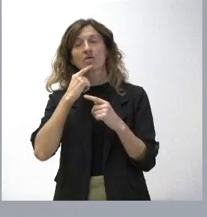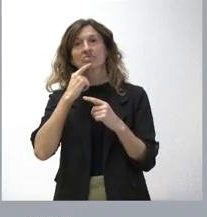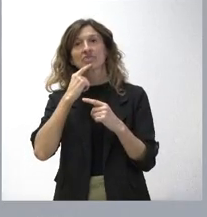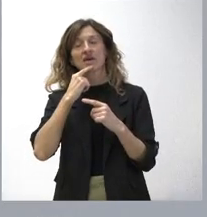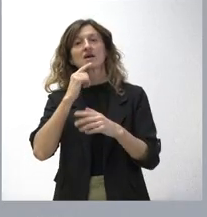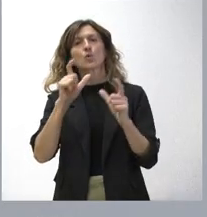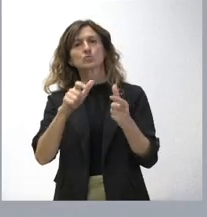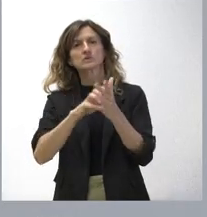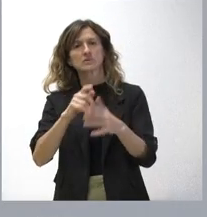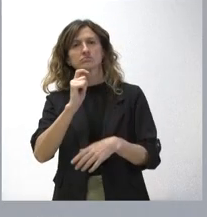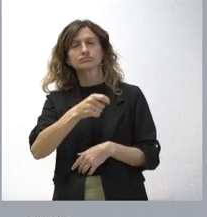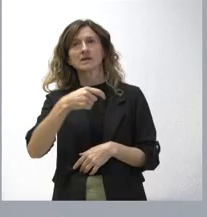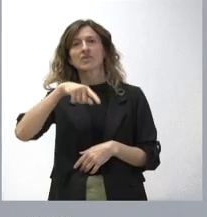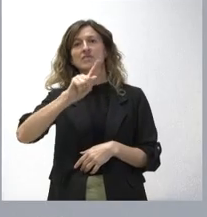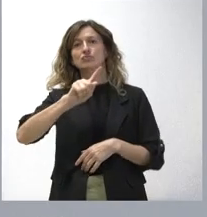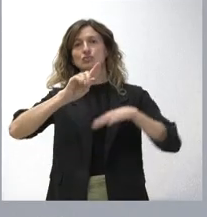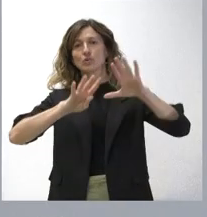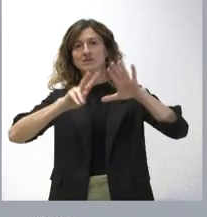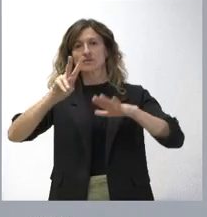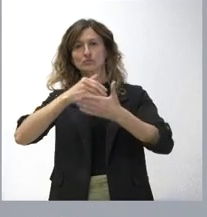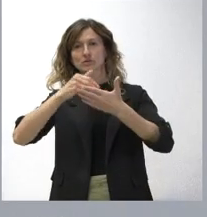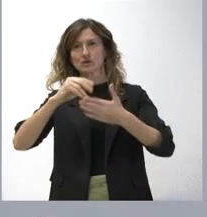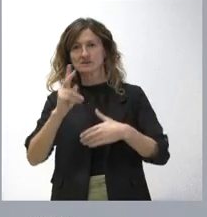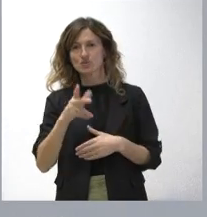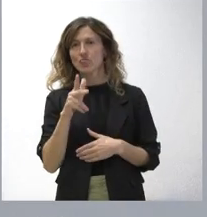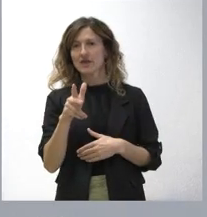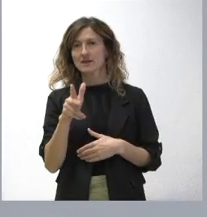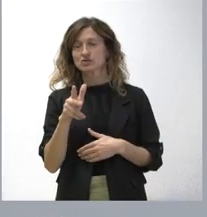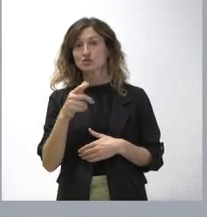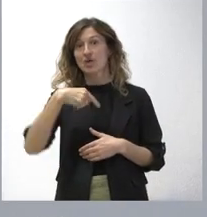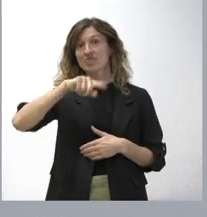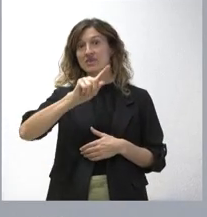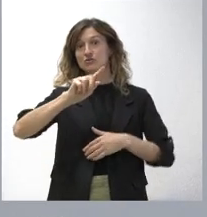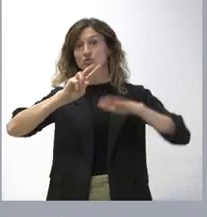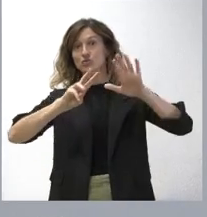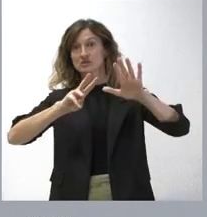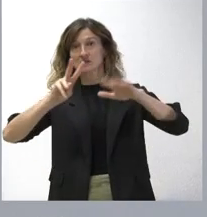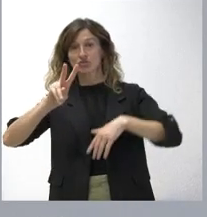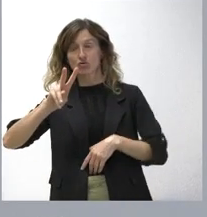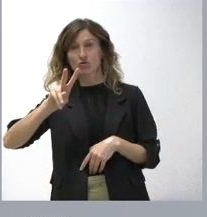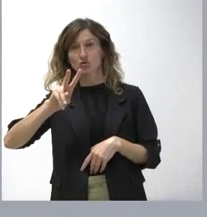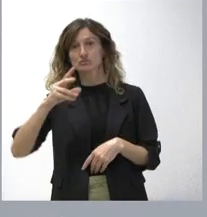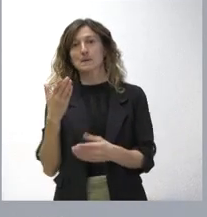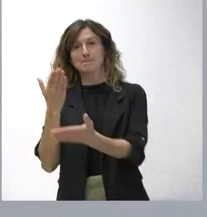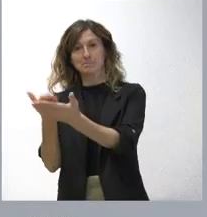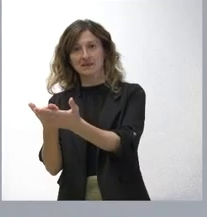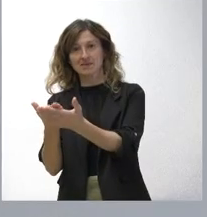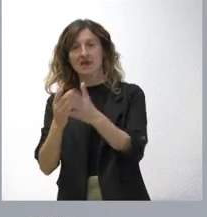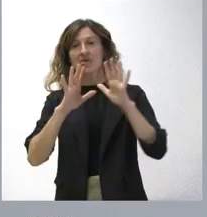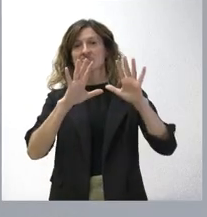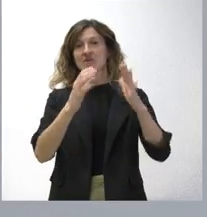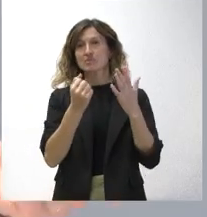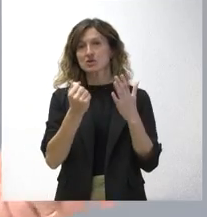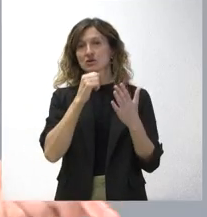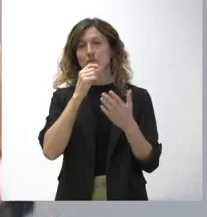por 192 millones de euros, de los cuales 182 es la razón 100% de aquello que pedíamos y 10 millones por los